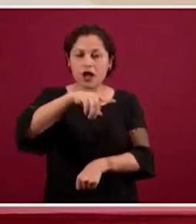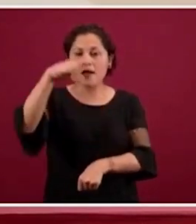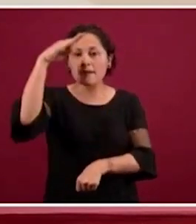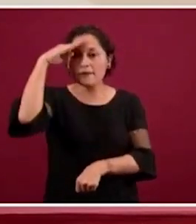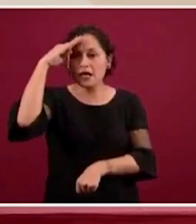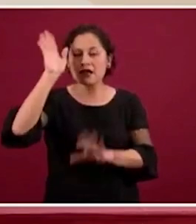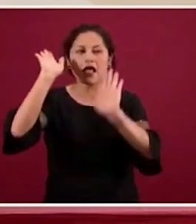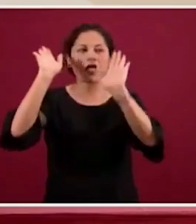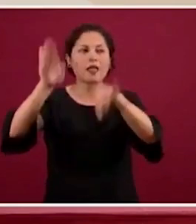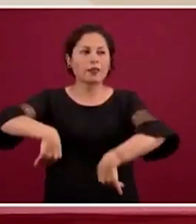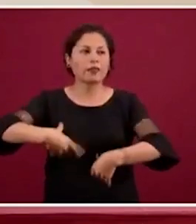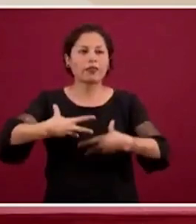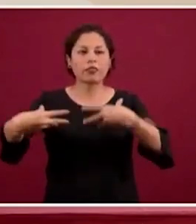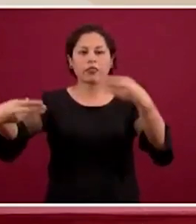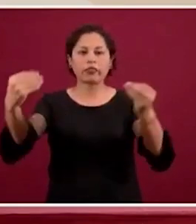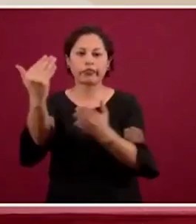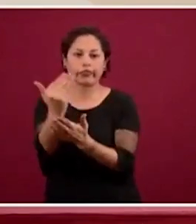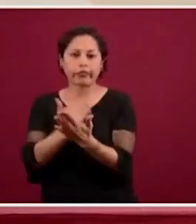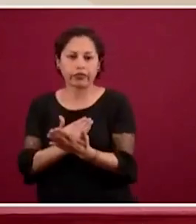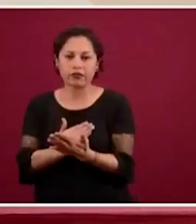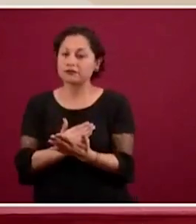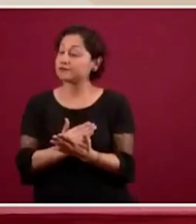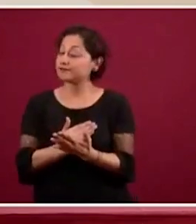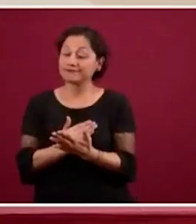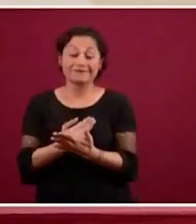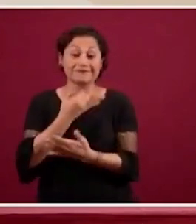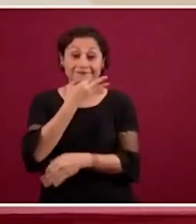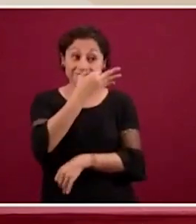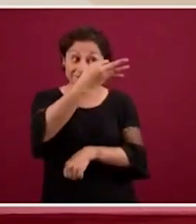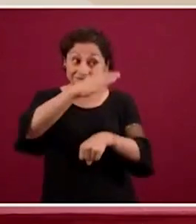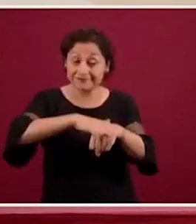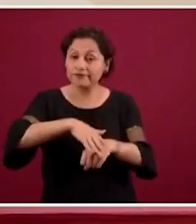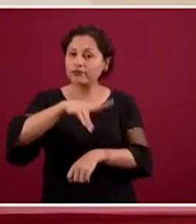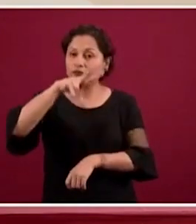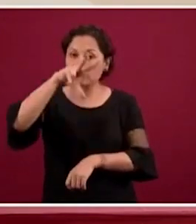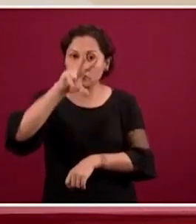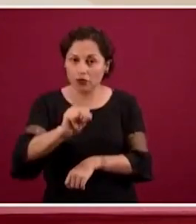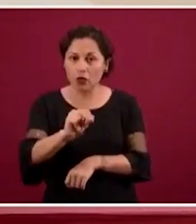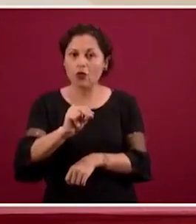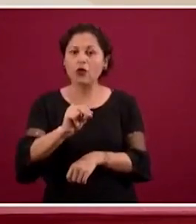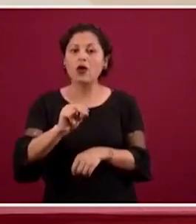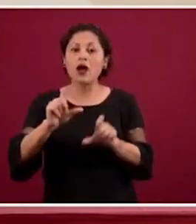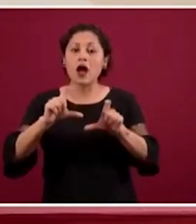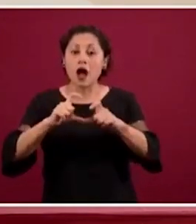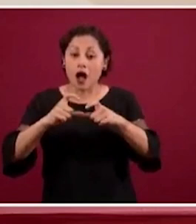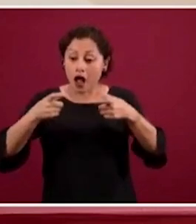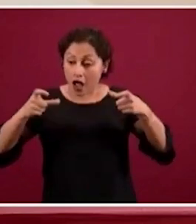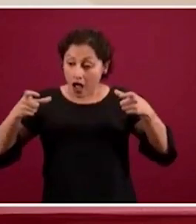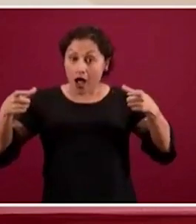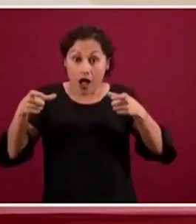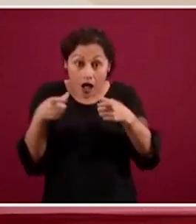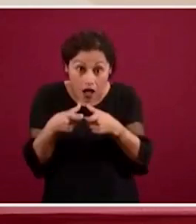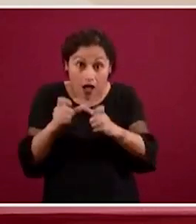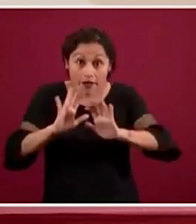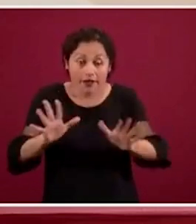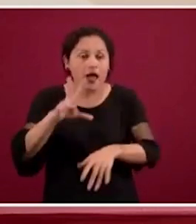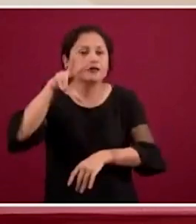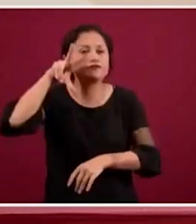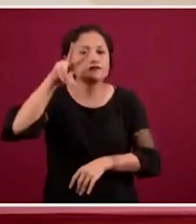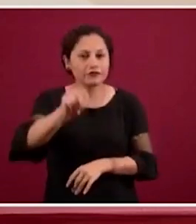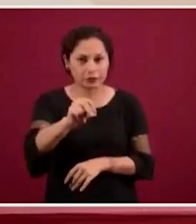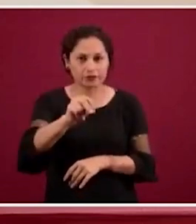de ninguna manera, ni siquiera estamos en la fase de reducción de casos, de ninguna manera, estamos